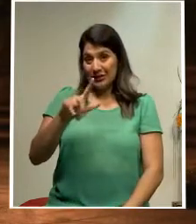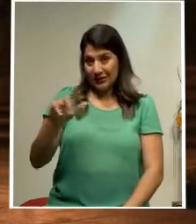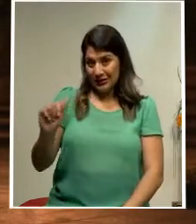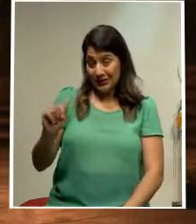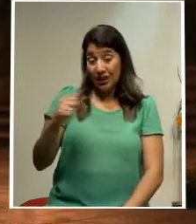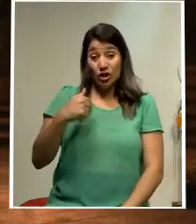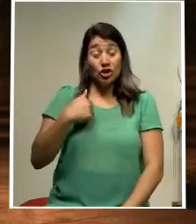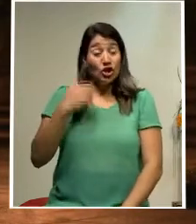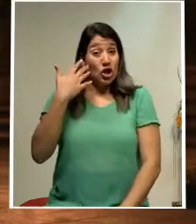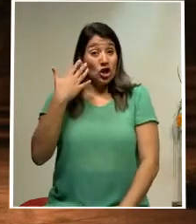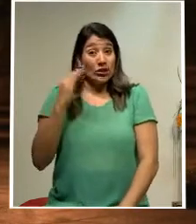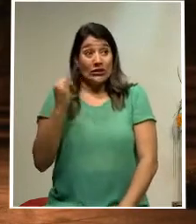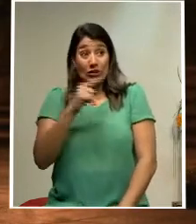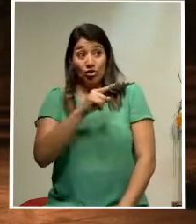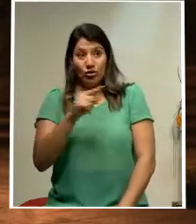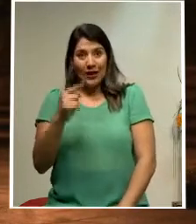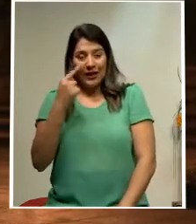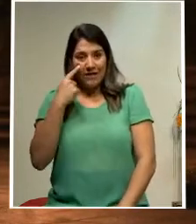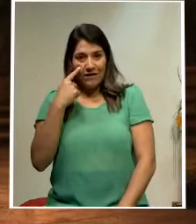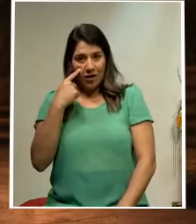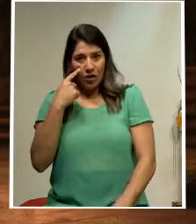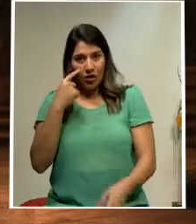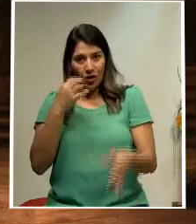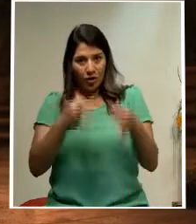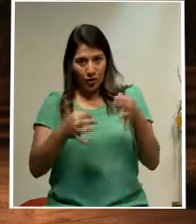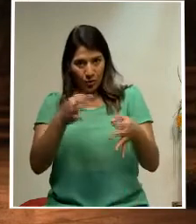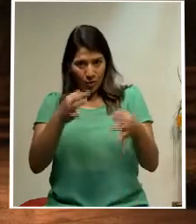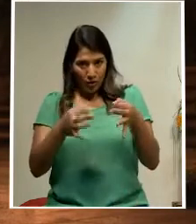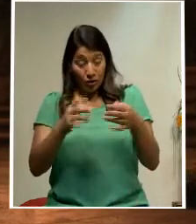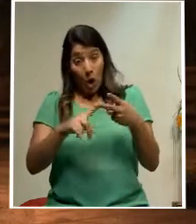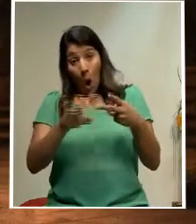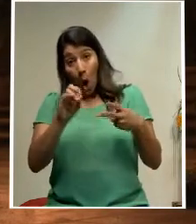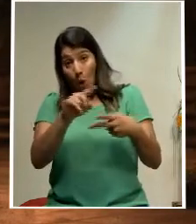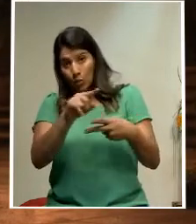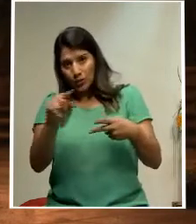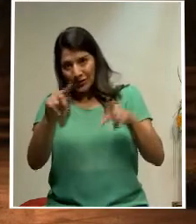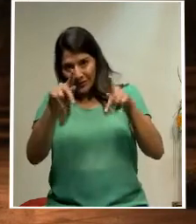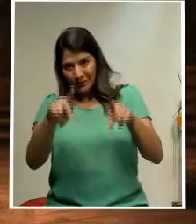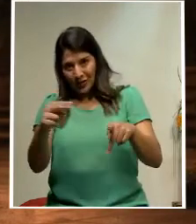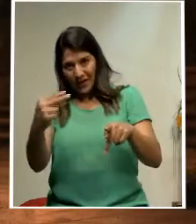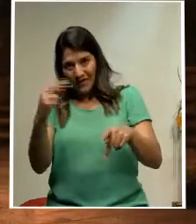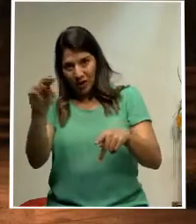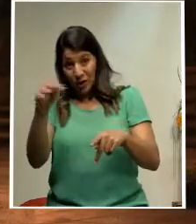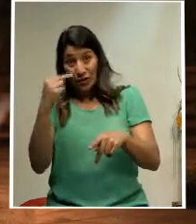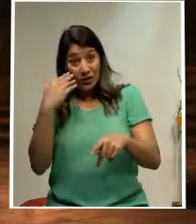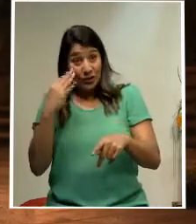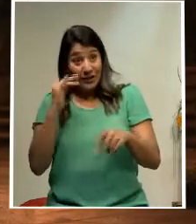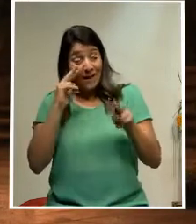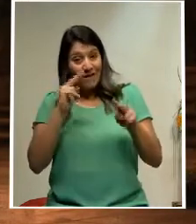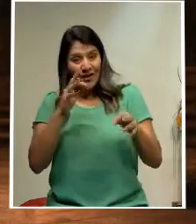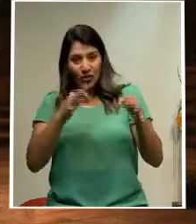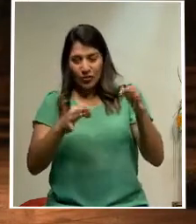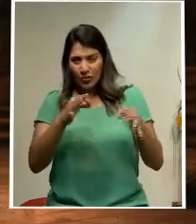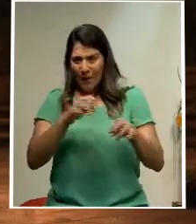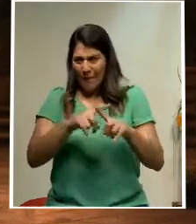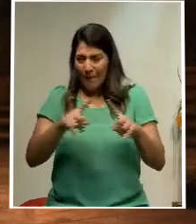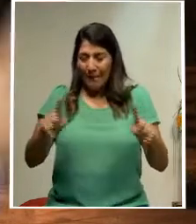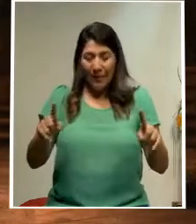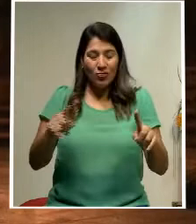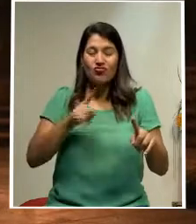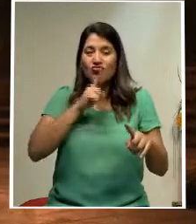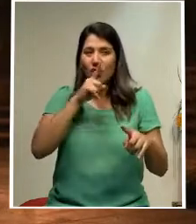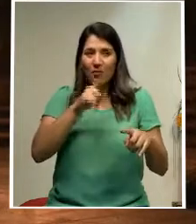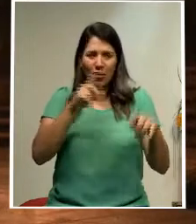comparecencias, igual nuestros televidentes, porque es realmente increíble. Nadie tiene la culpa de nada,